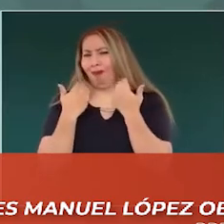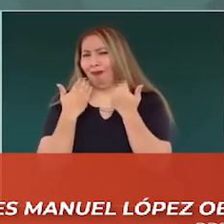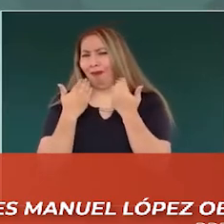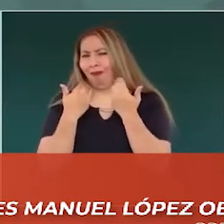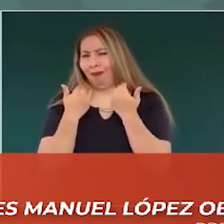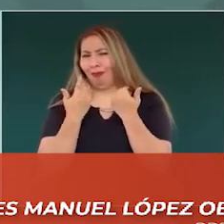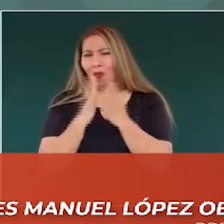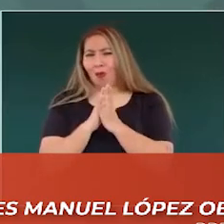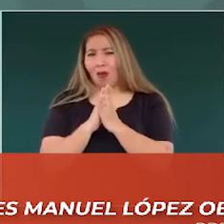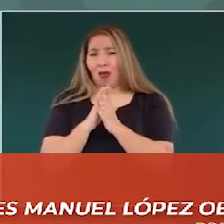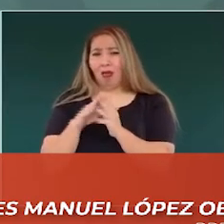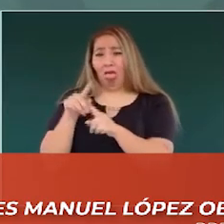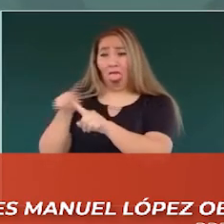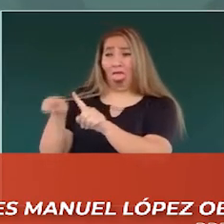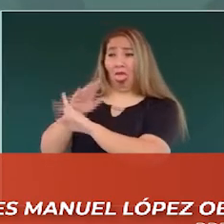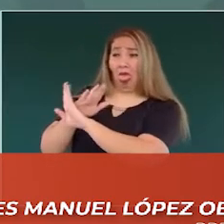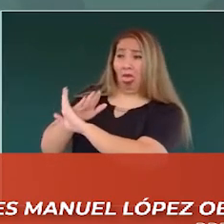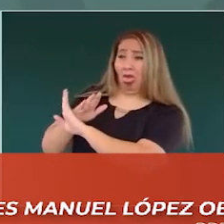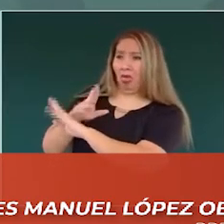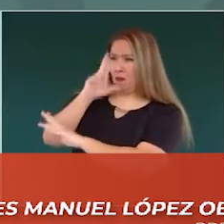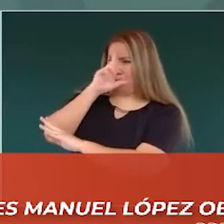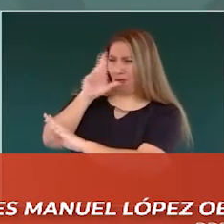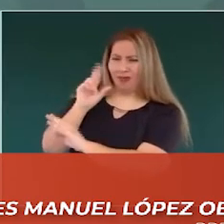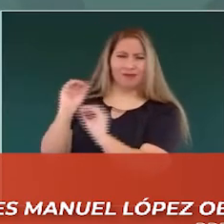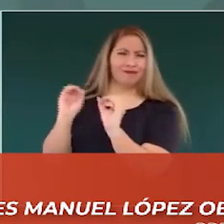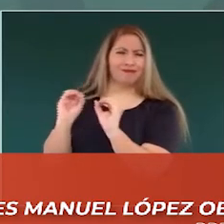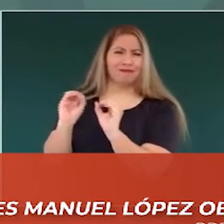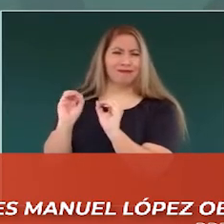no hay censura, prohibido prohibir.